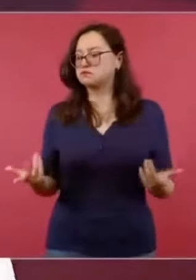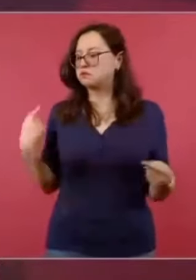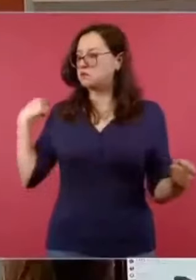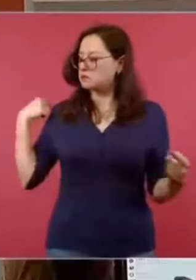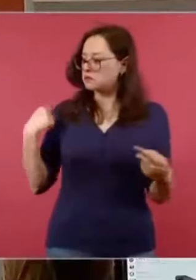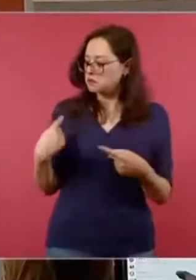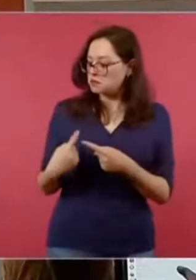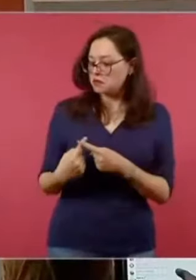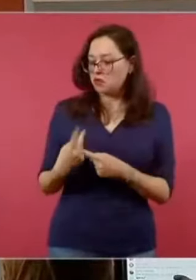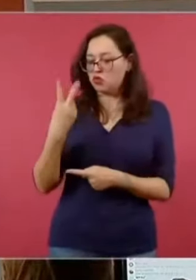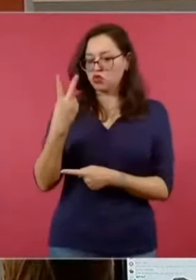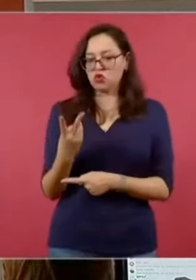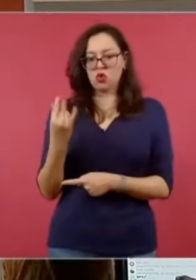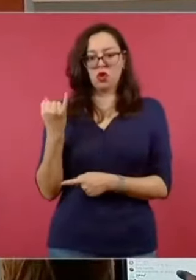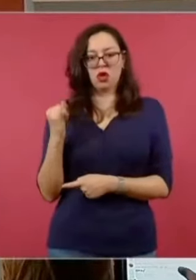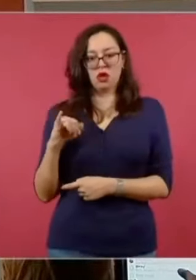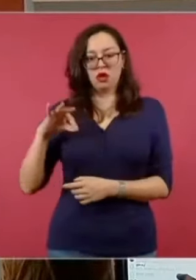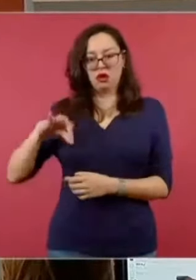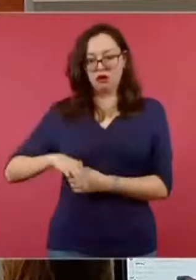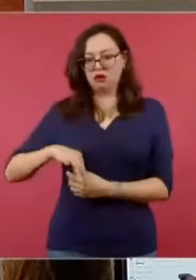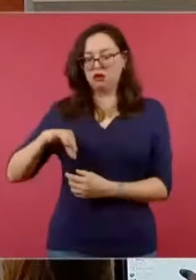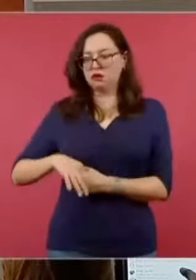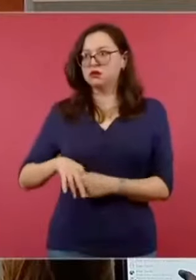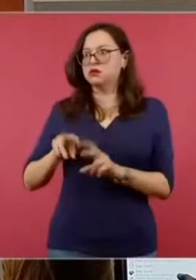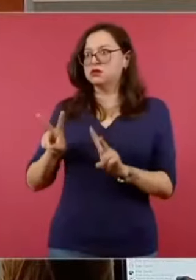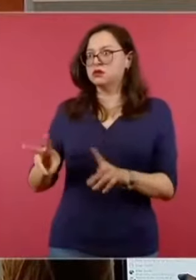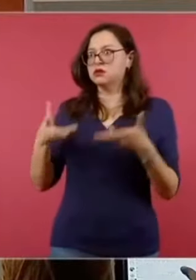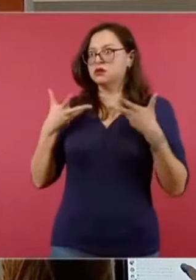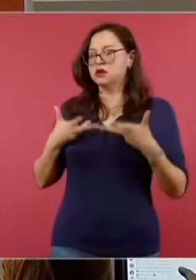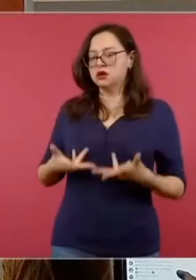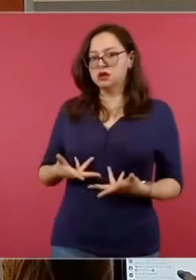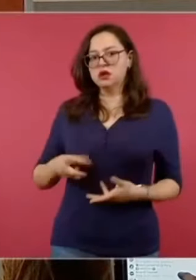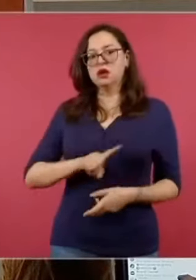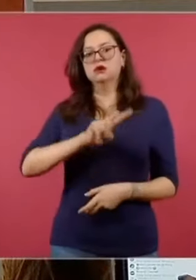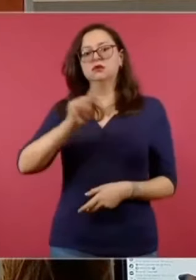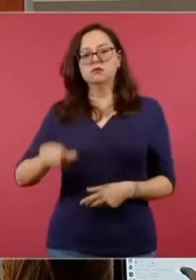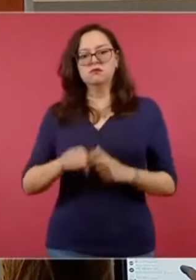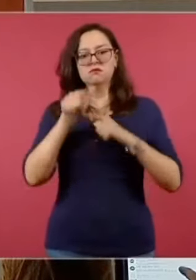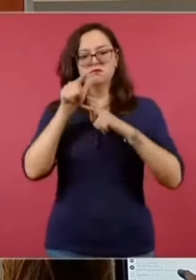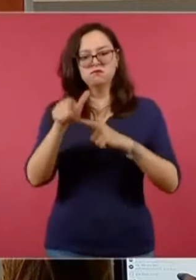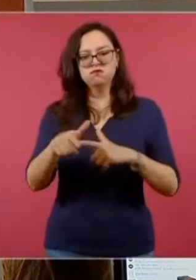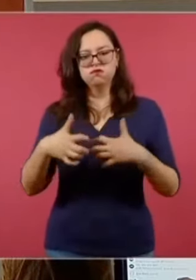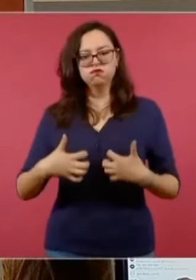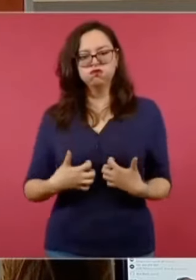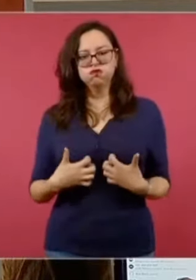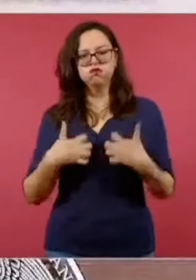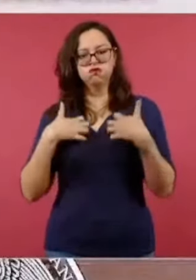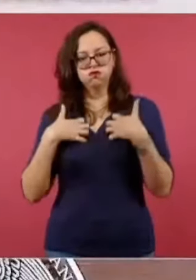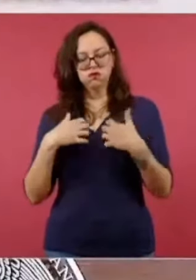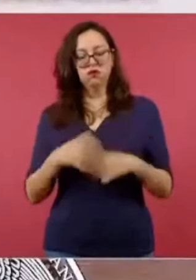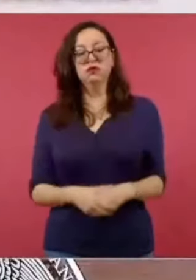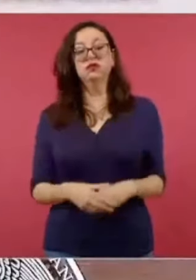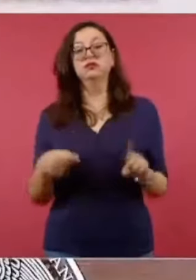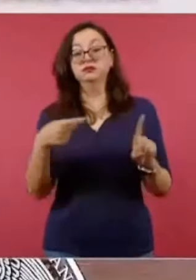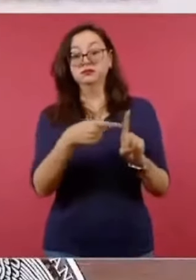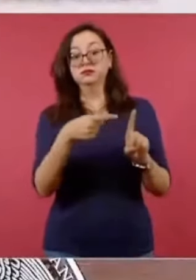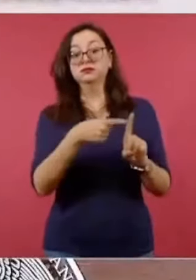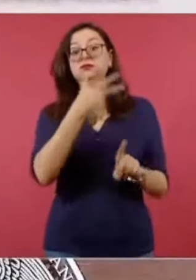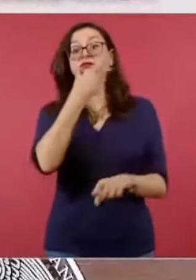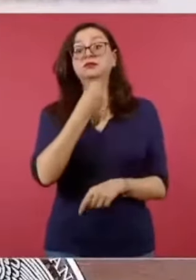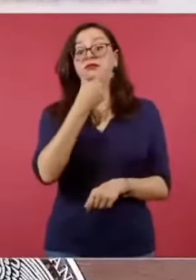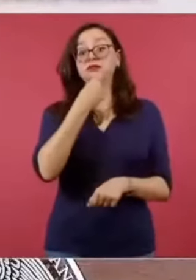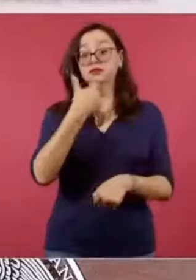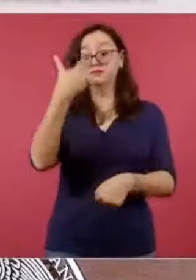de junio, seguían muy molestos, estaban muy enojados. Este sujeto que se grabó